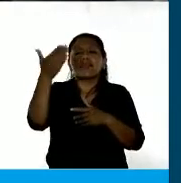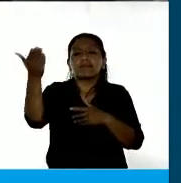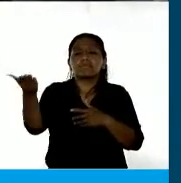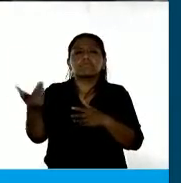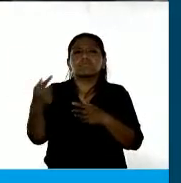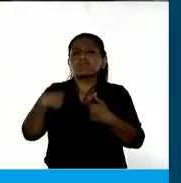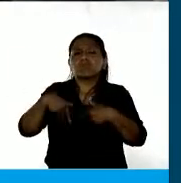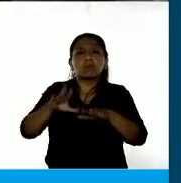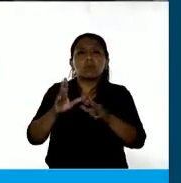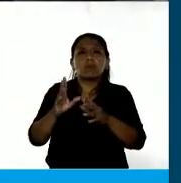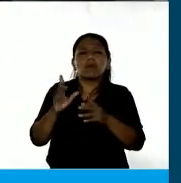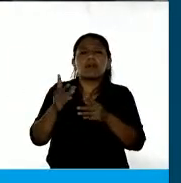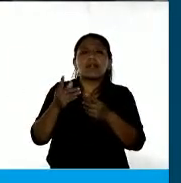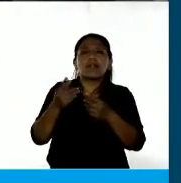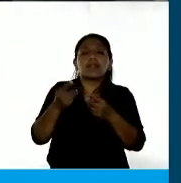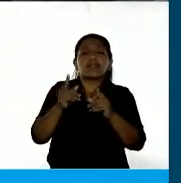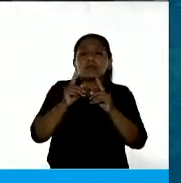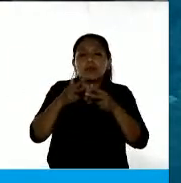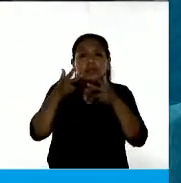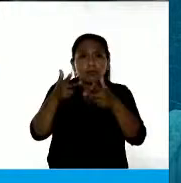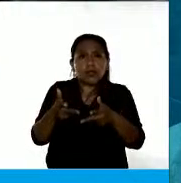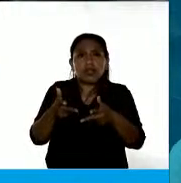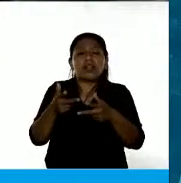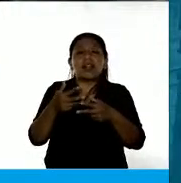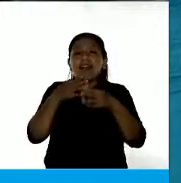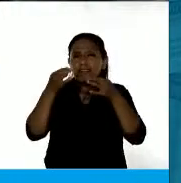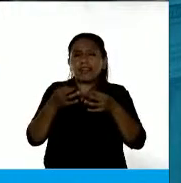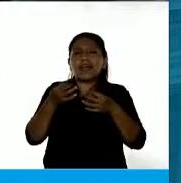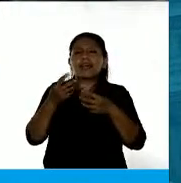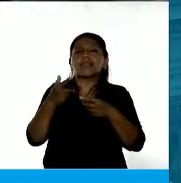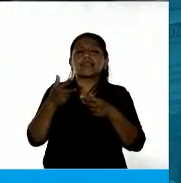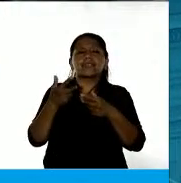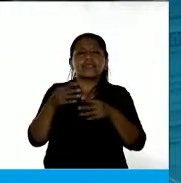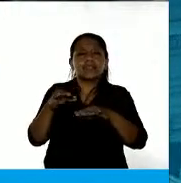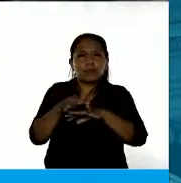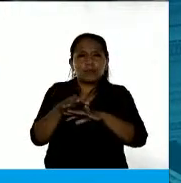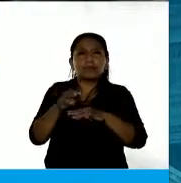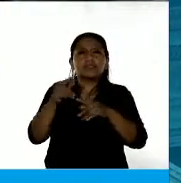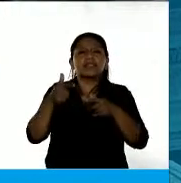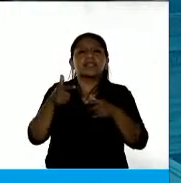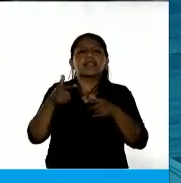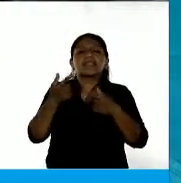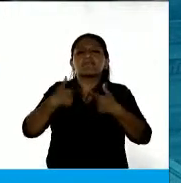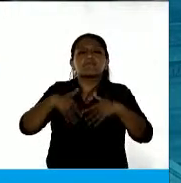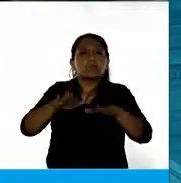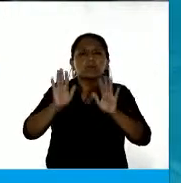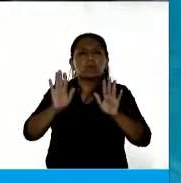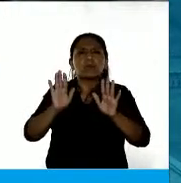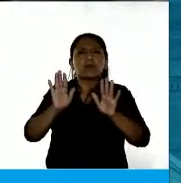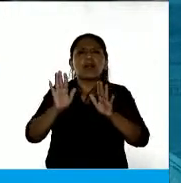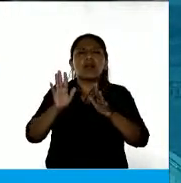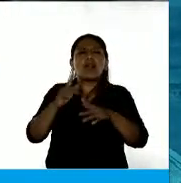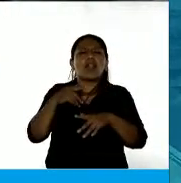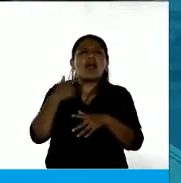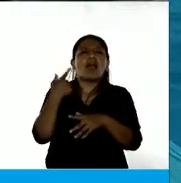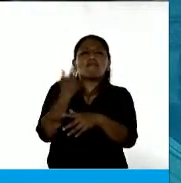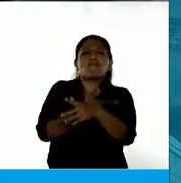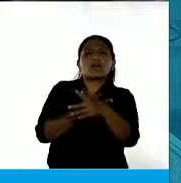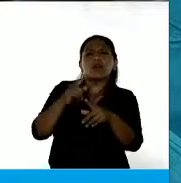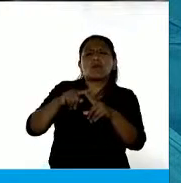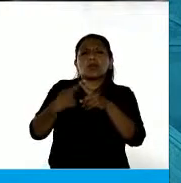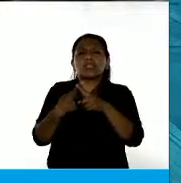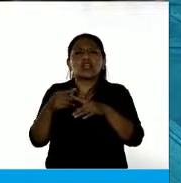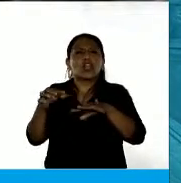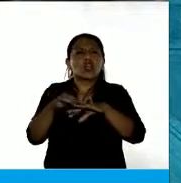sin importar, como bien dijeron hoy, la verdad que me llevo este compromiso, que sin importar las fuerzas políticas que sean, el